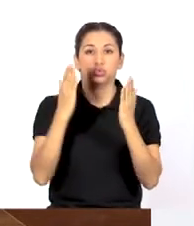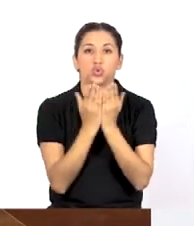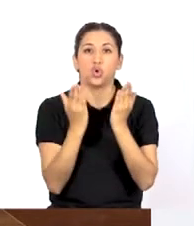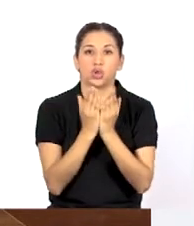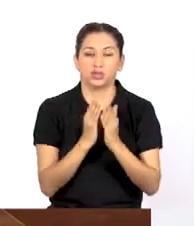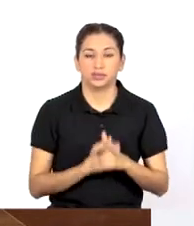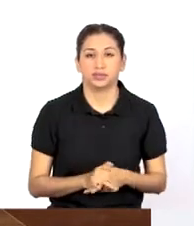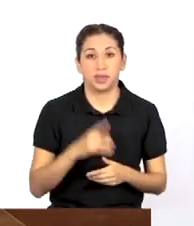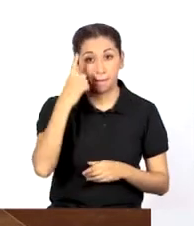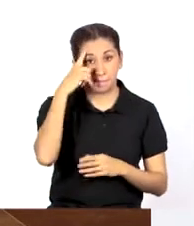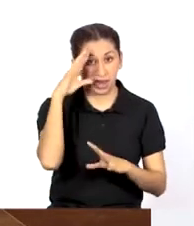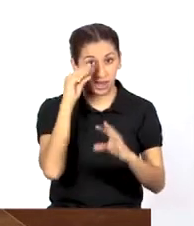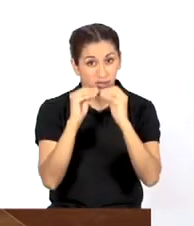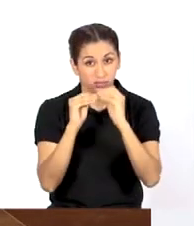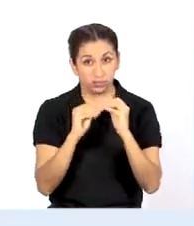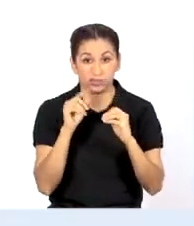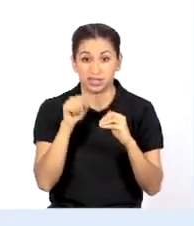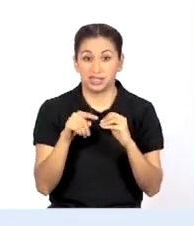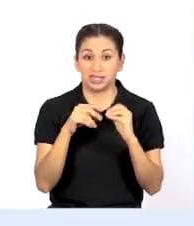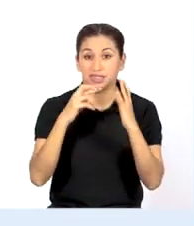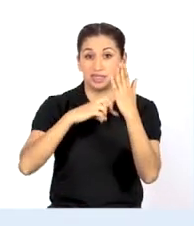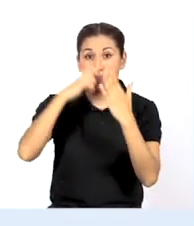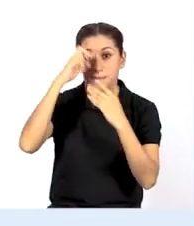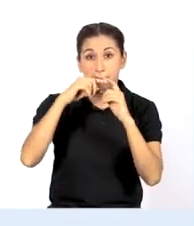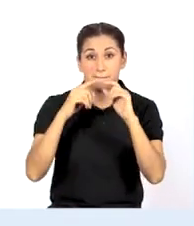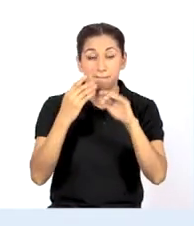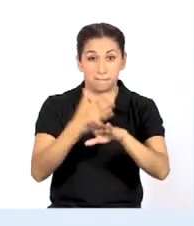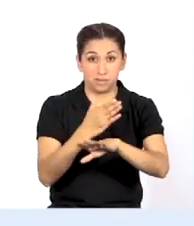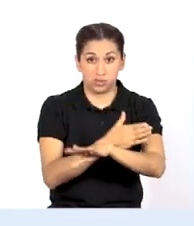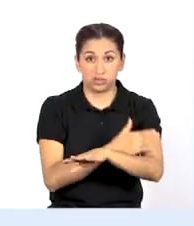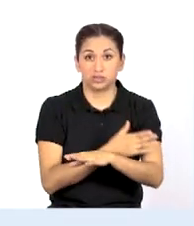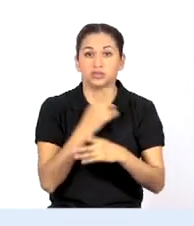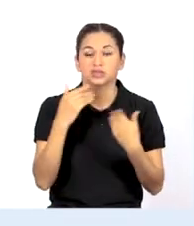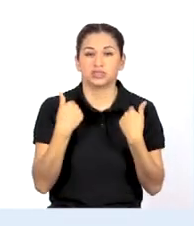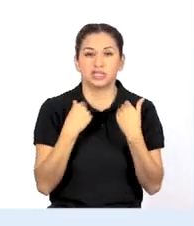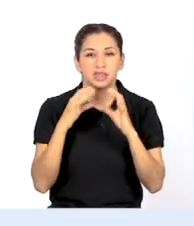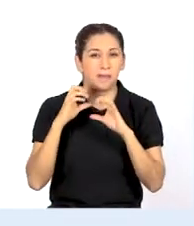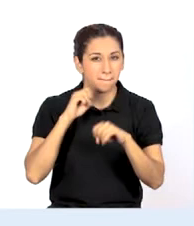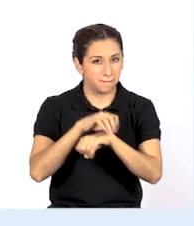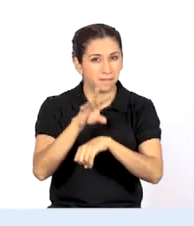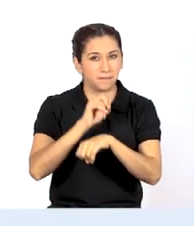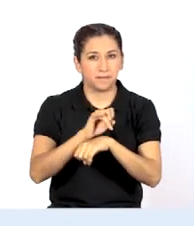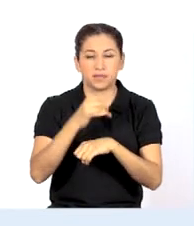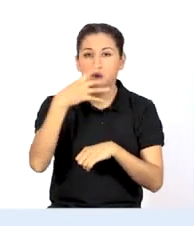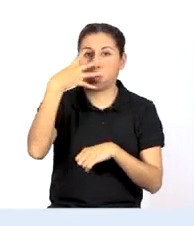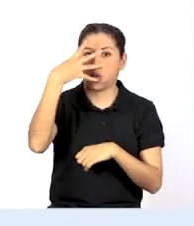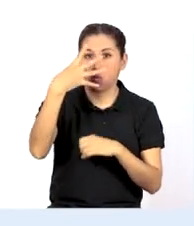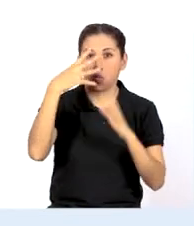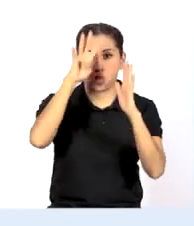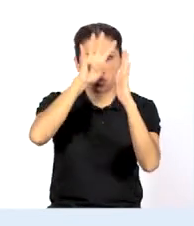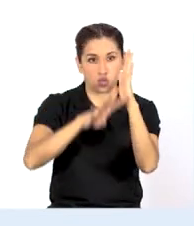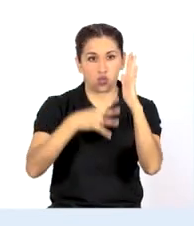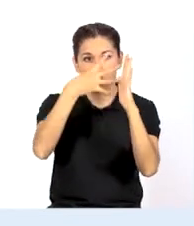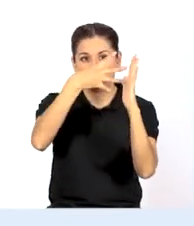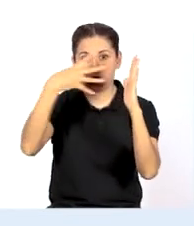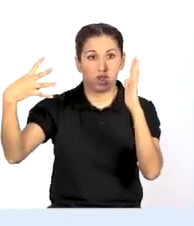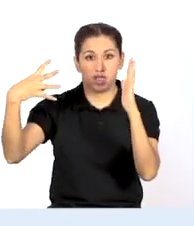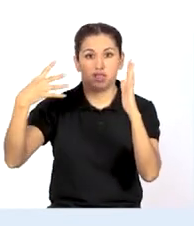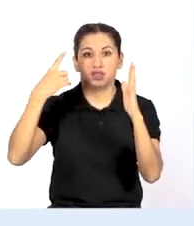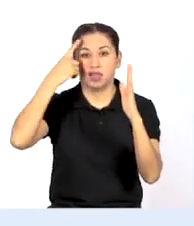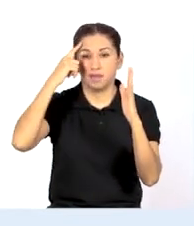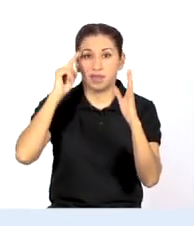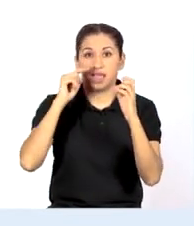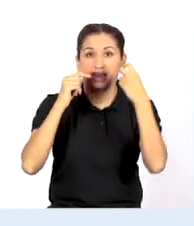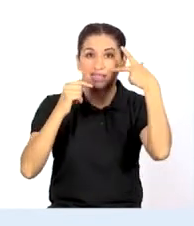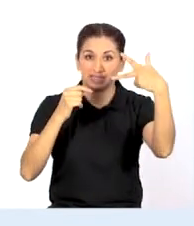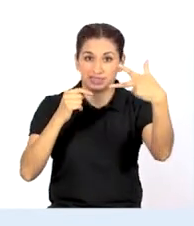escuelas. Para elaborar nuestro plan de actividades, se recomienda crear cuadros con tres espacios para rellenar